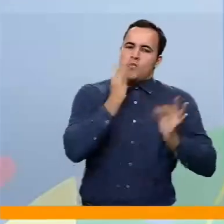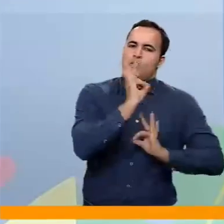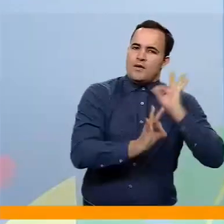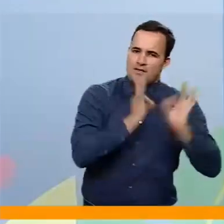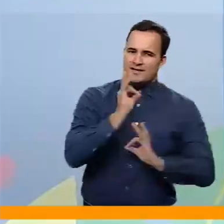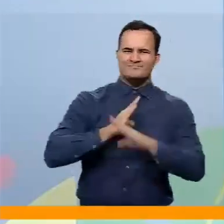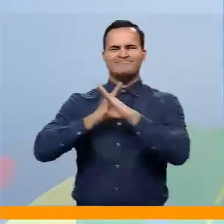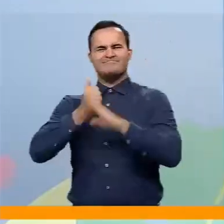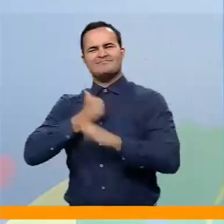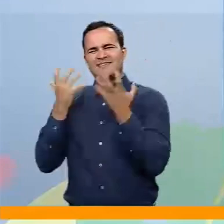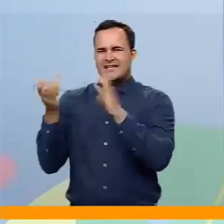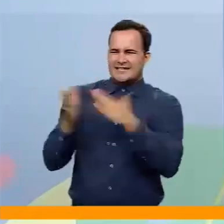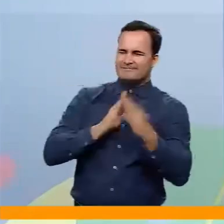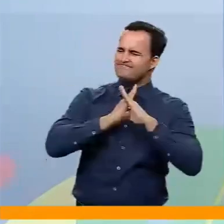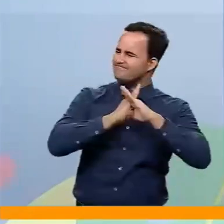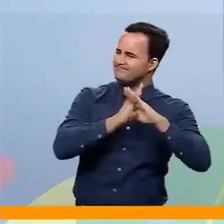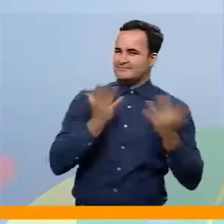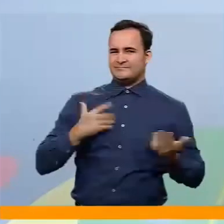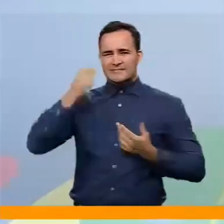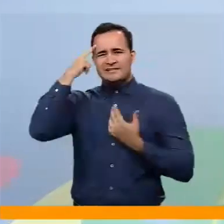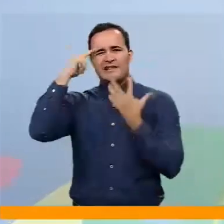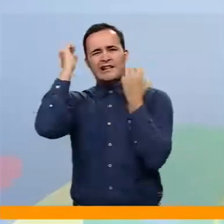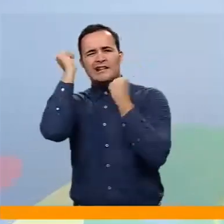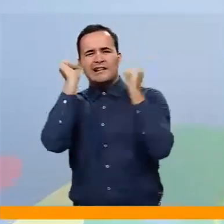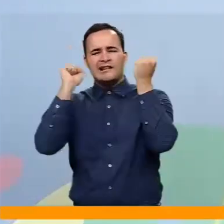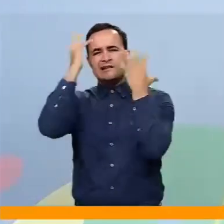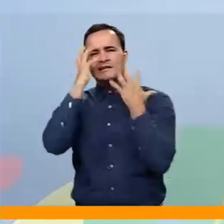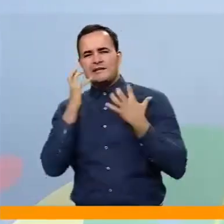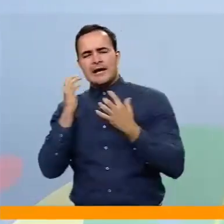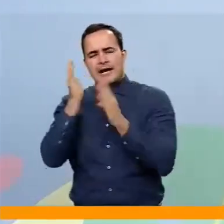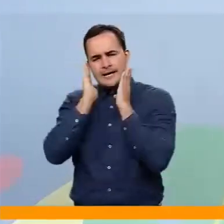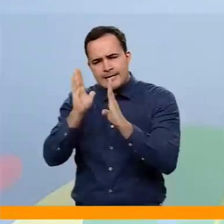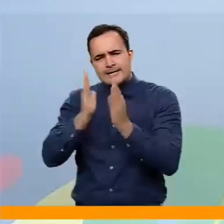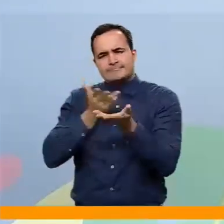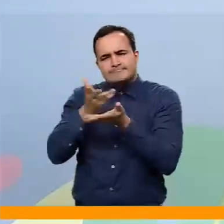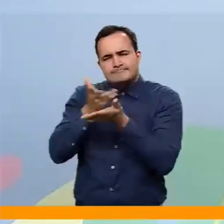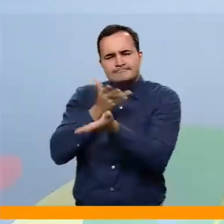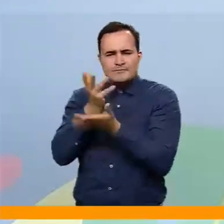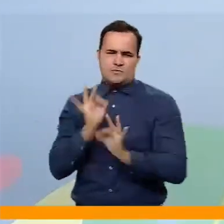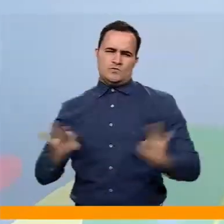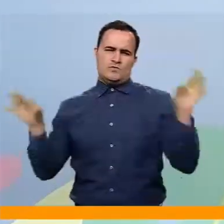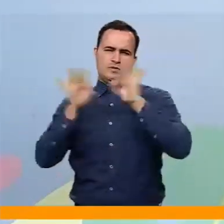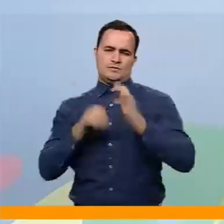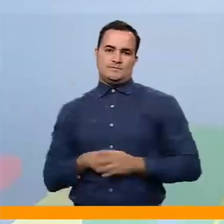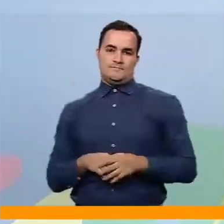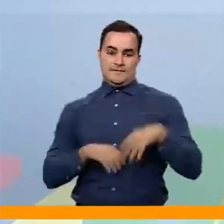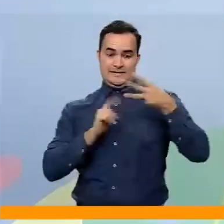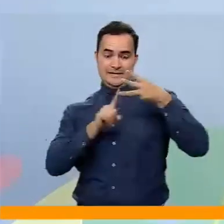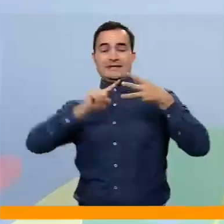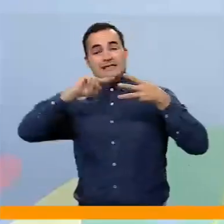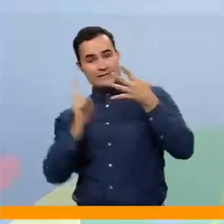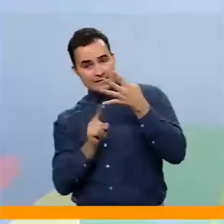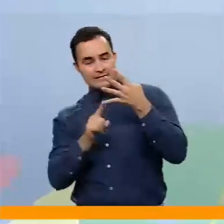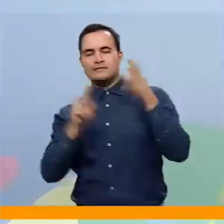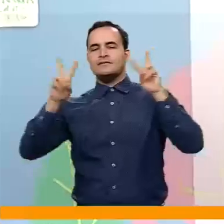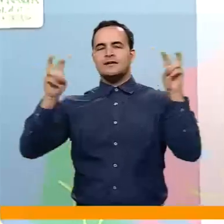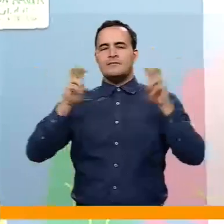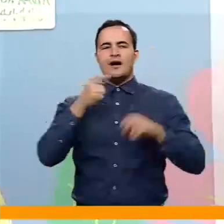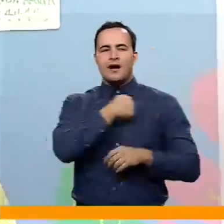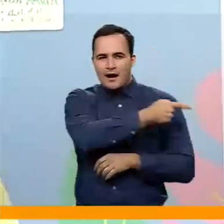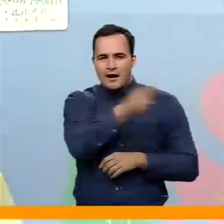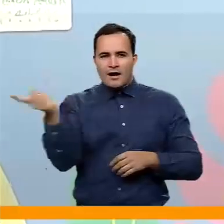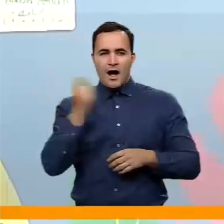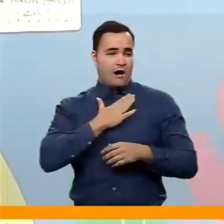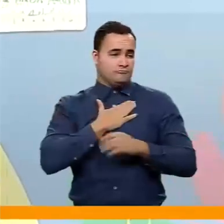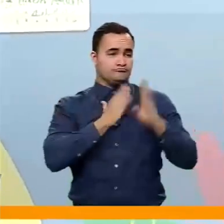prevenir el suicidio, normalizar los trastornos mentales y el manejo de emociones y el escuchadero entra en uno de estos objetivos que es el cuarto, que